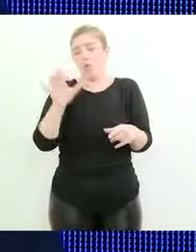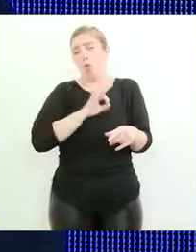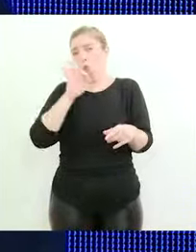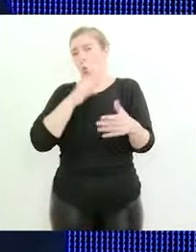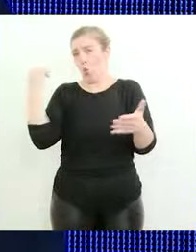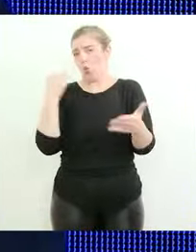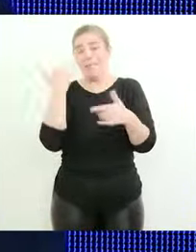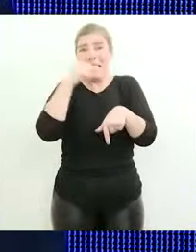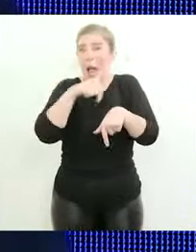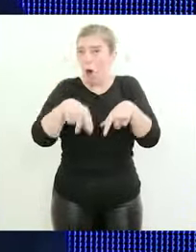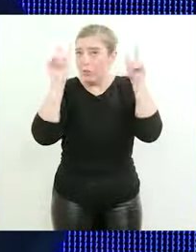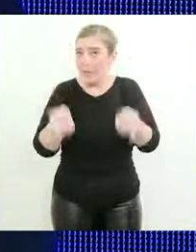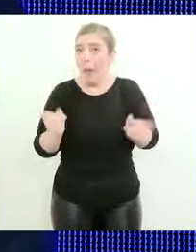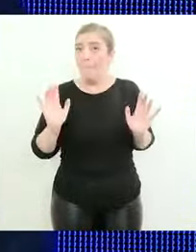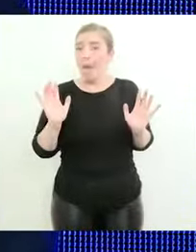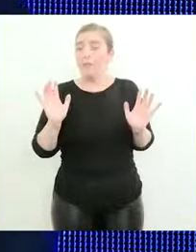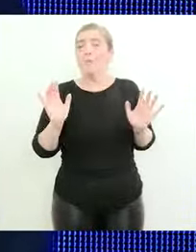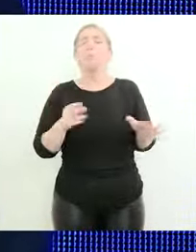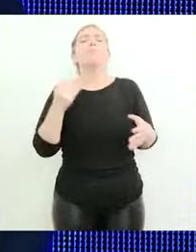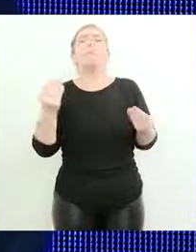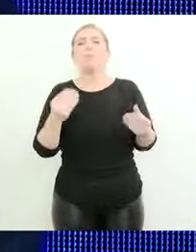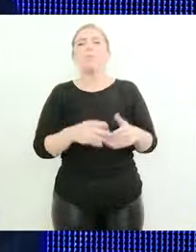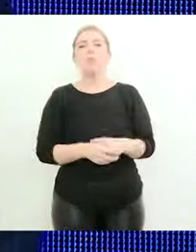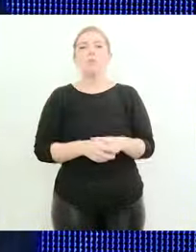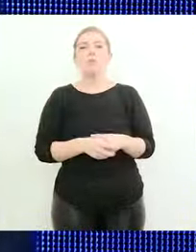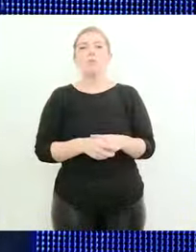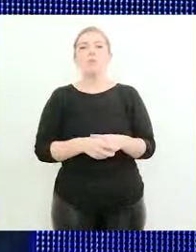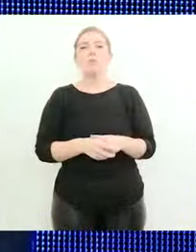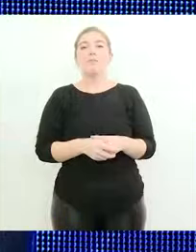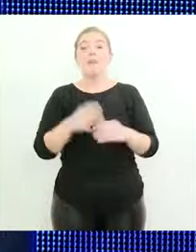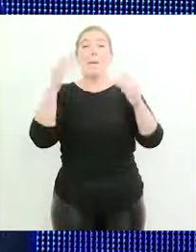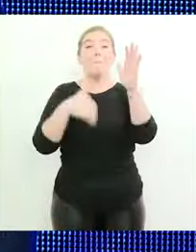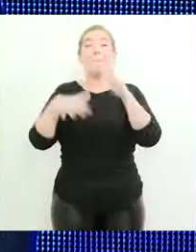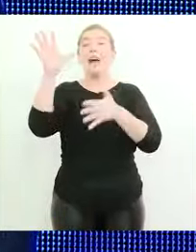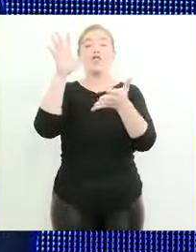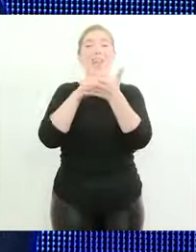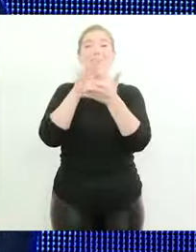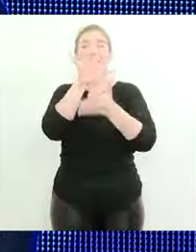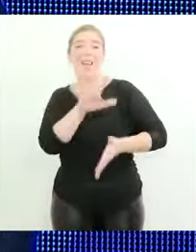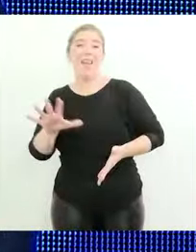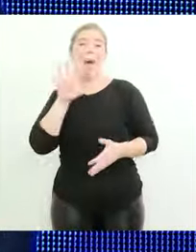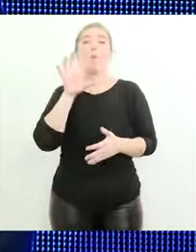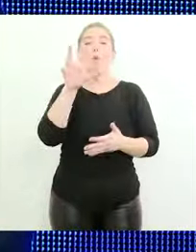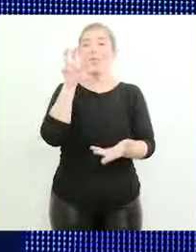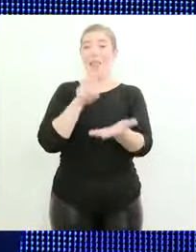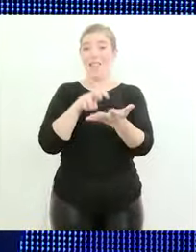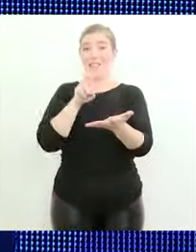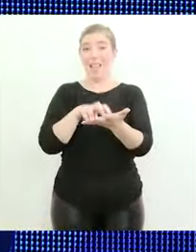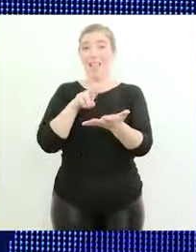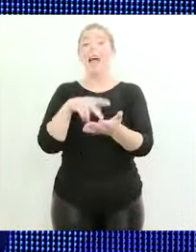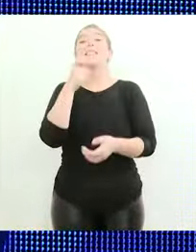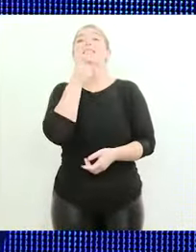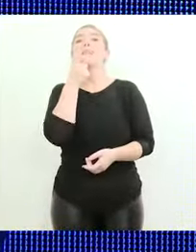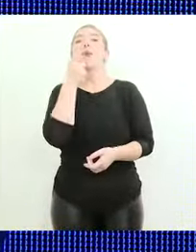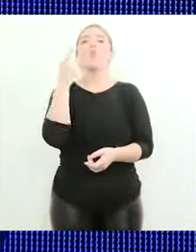y actualmente que en gran parte del territorio de Salta si no existiera